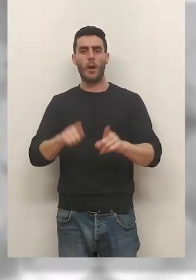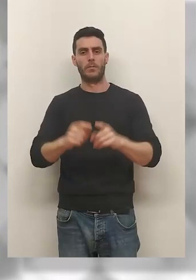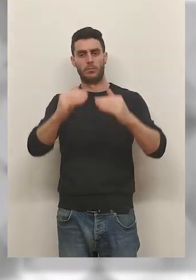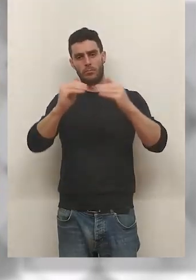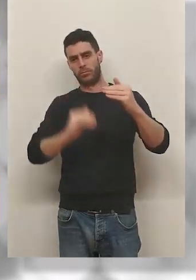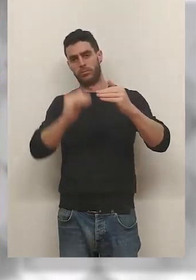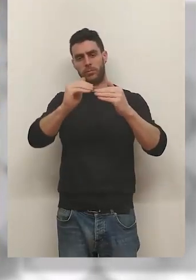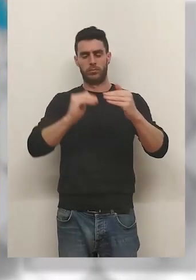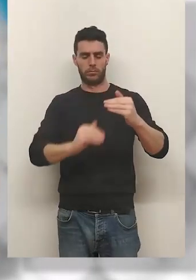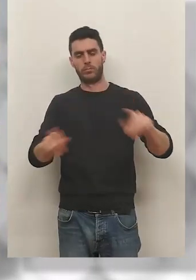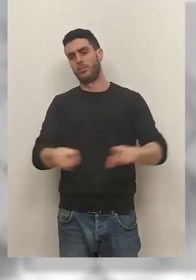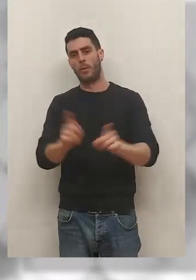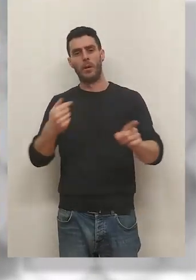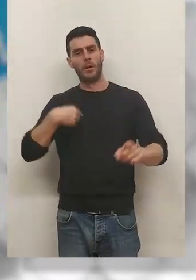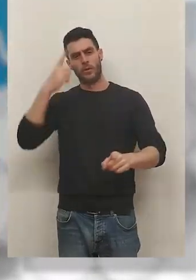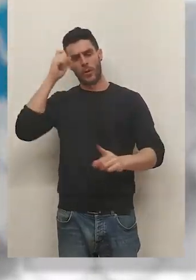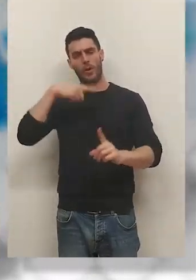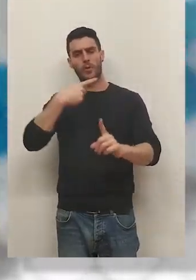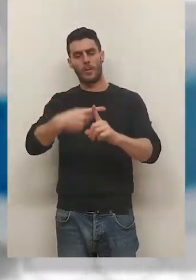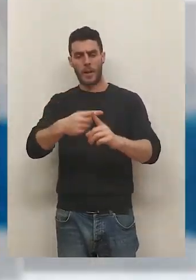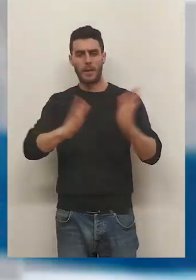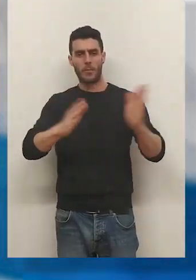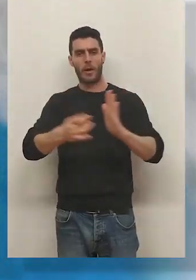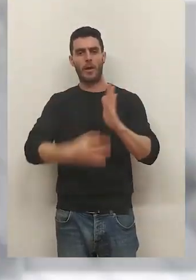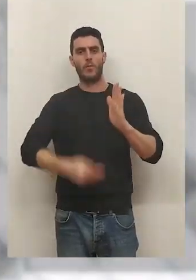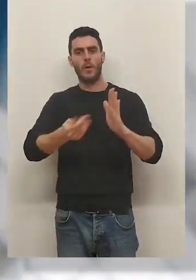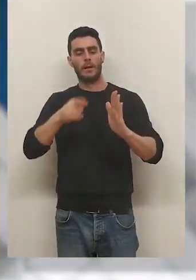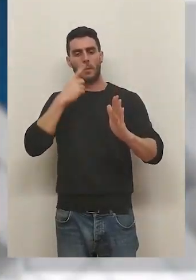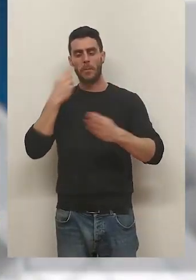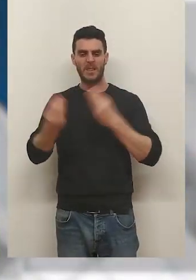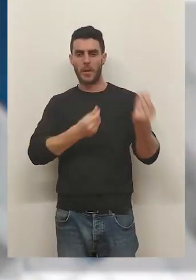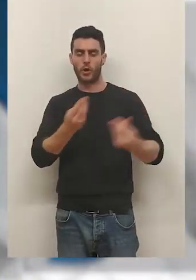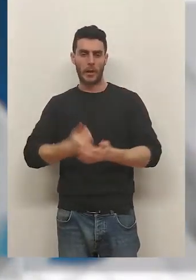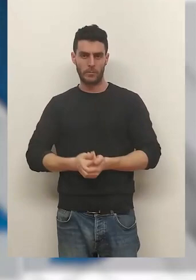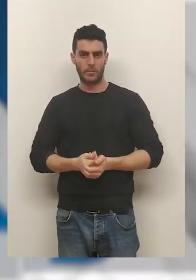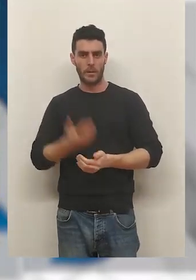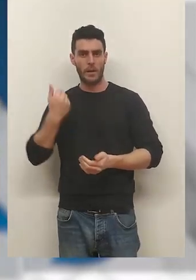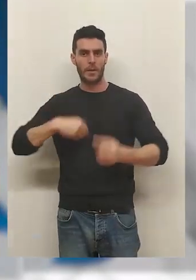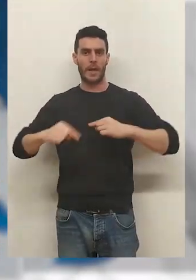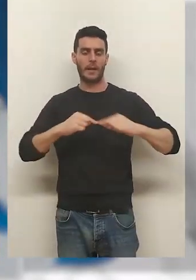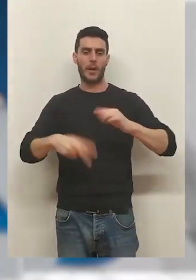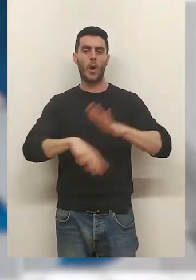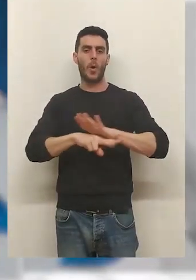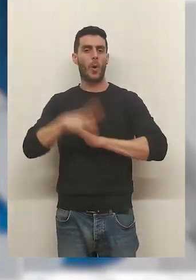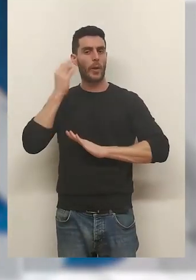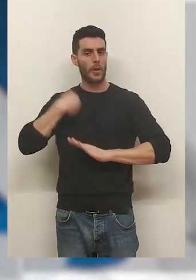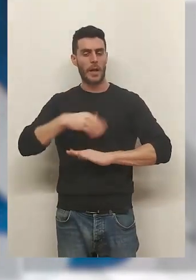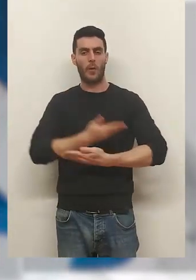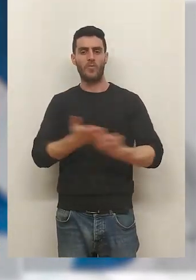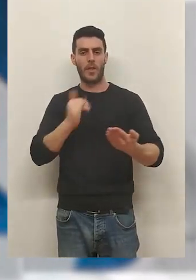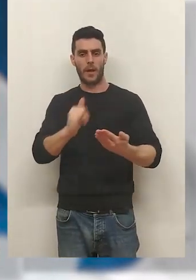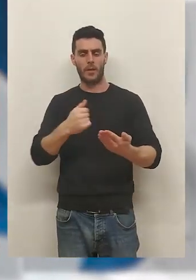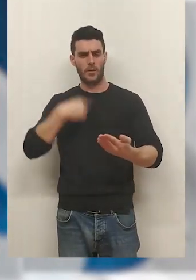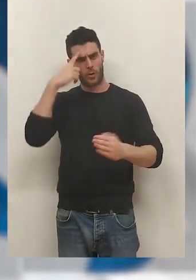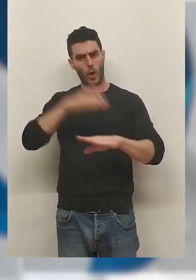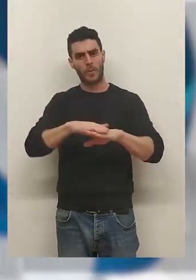creo que el equipo va a hacer una gran temporada del año que viene y se va a notar que ya el entrenador y las jugadoras nos conocemos y yo creo